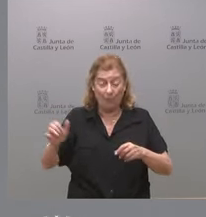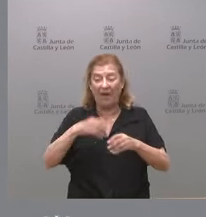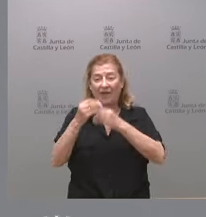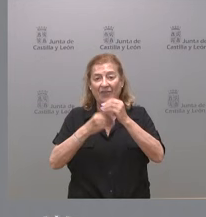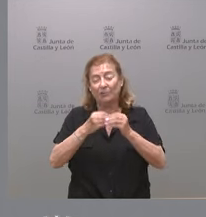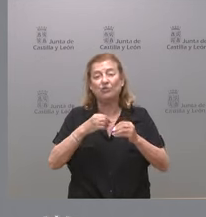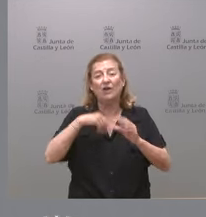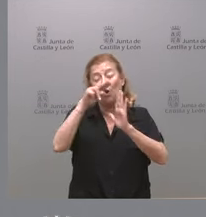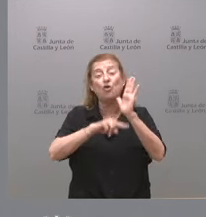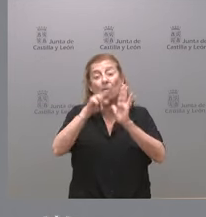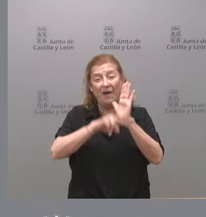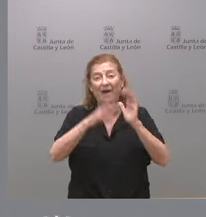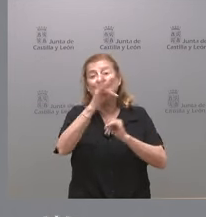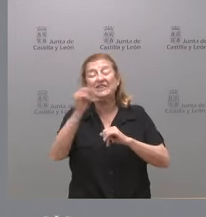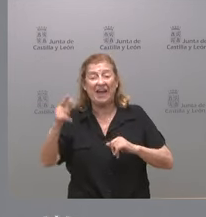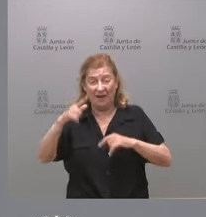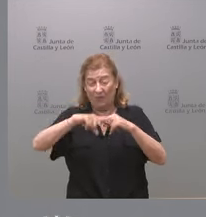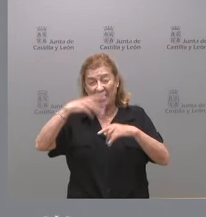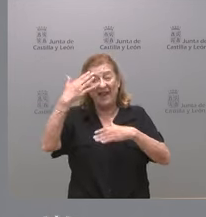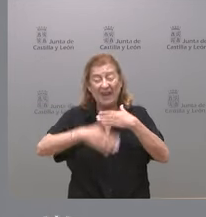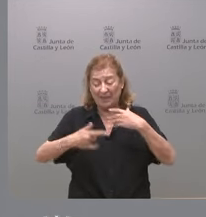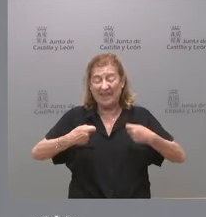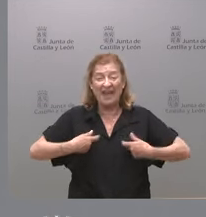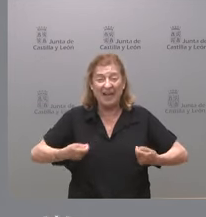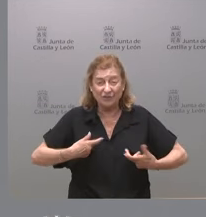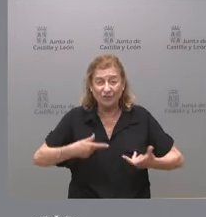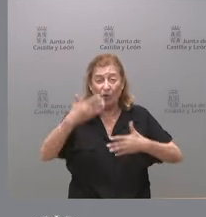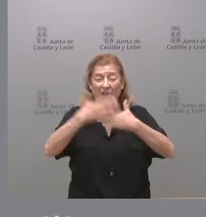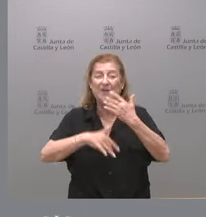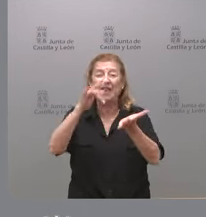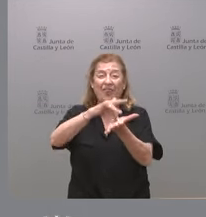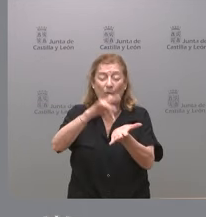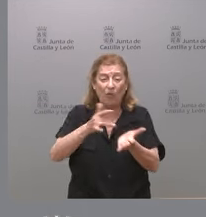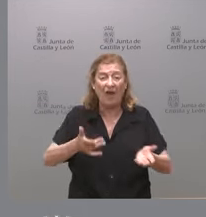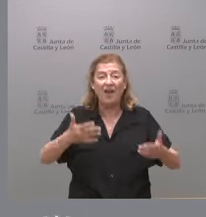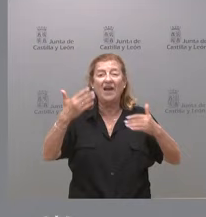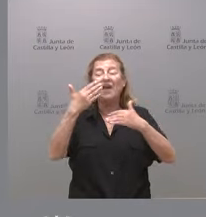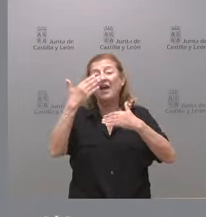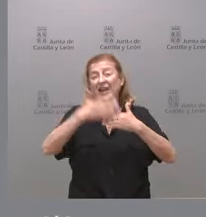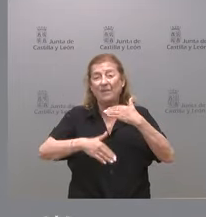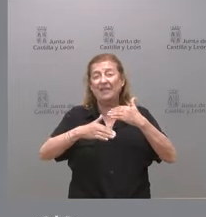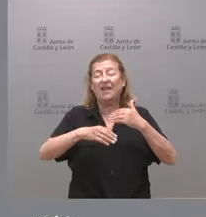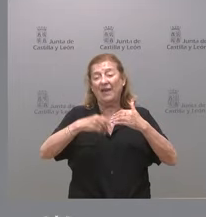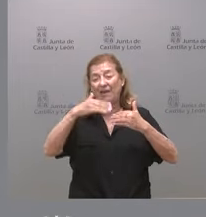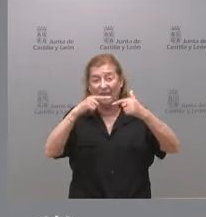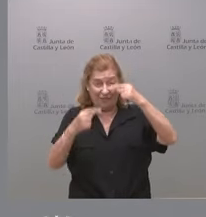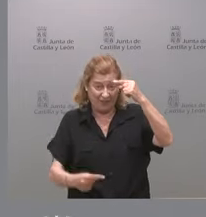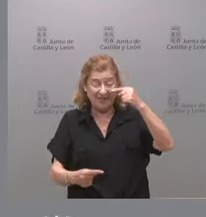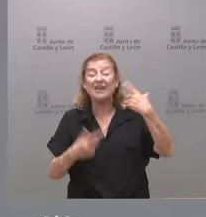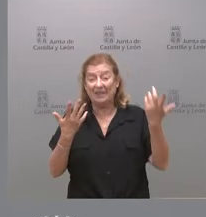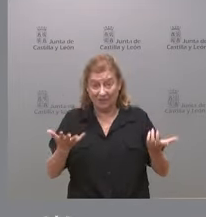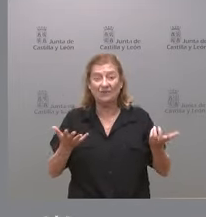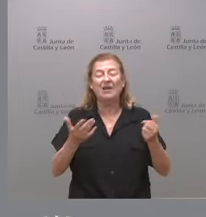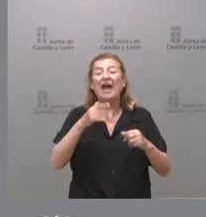fiscales básicamente el límite de gasto el límite de endeudamiento y el límite de déficit digamos que esto es lo que esperamos